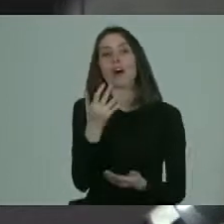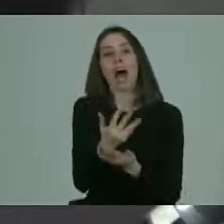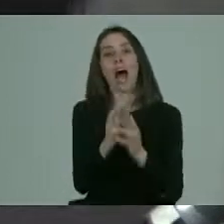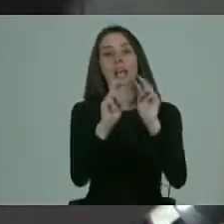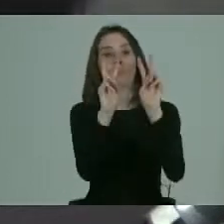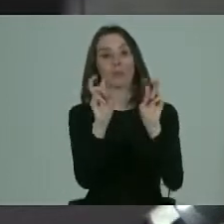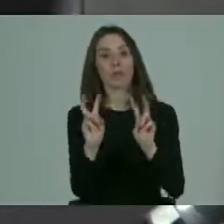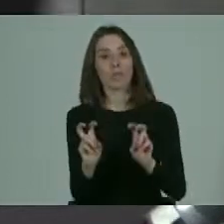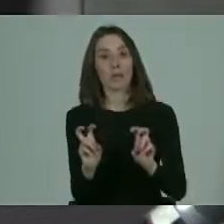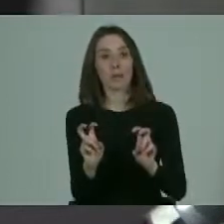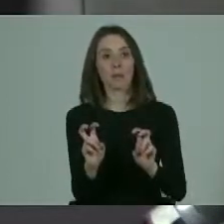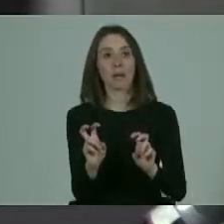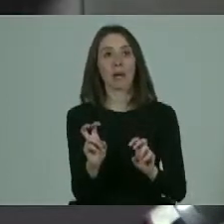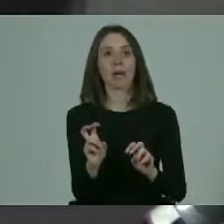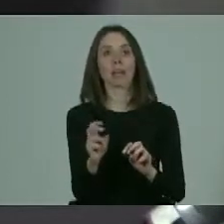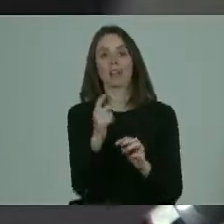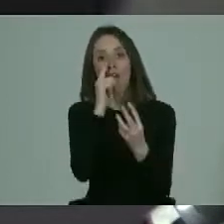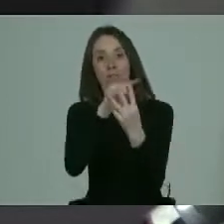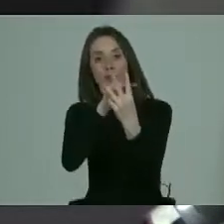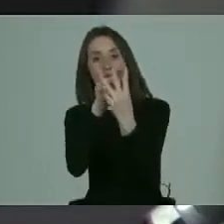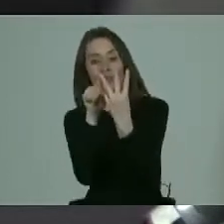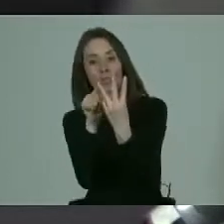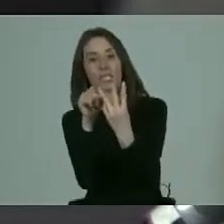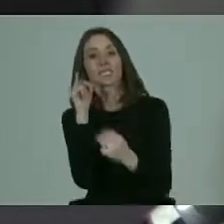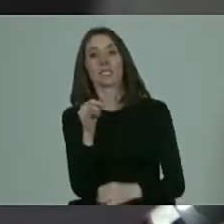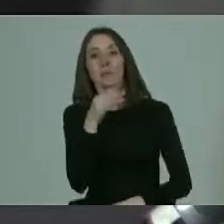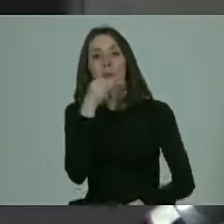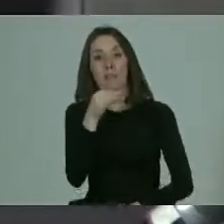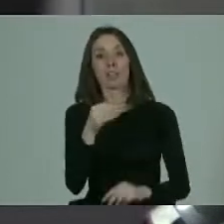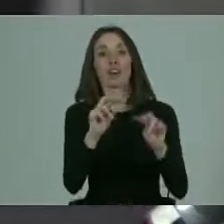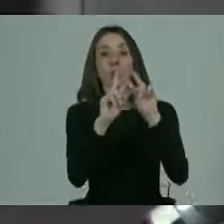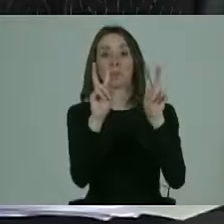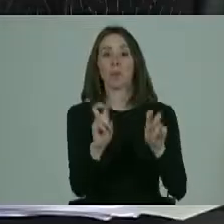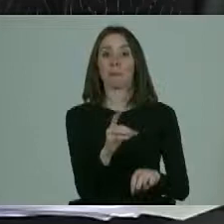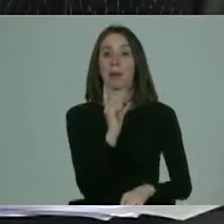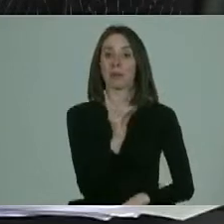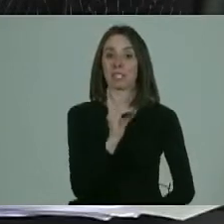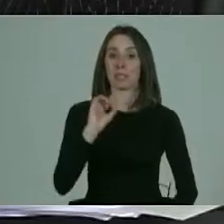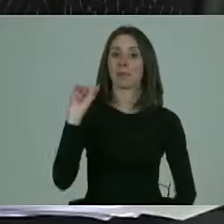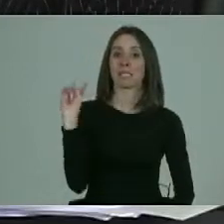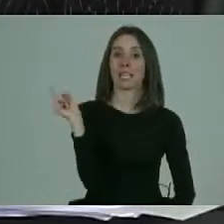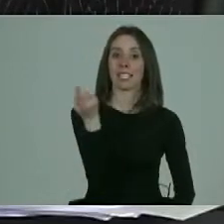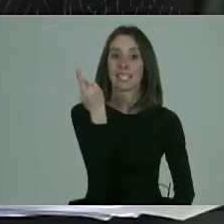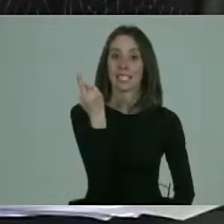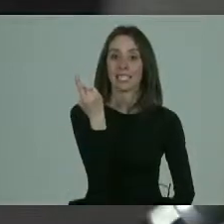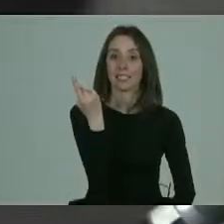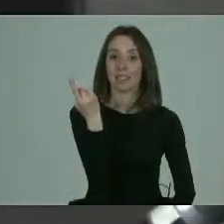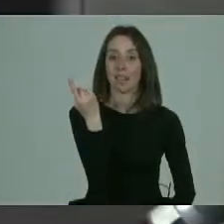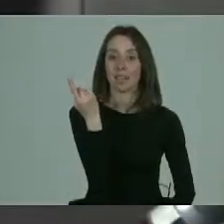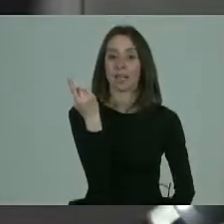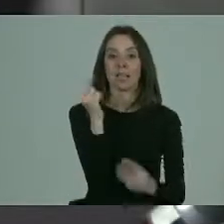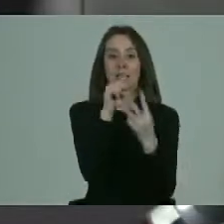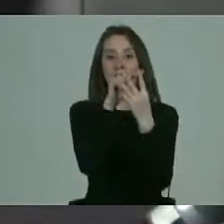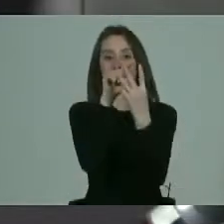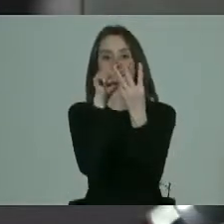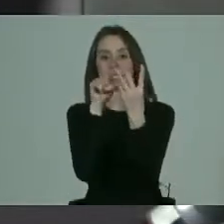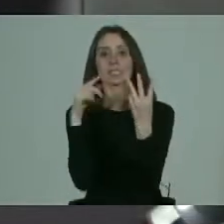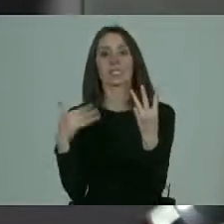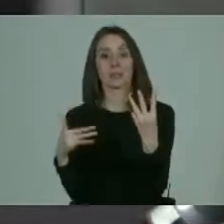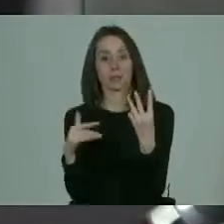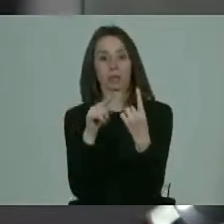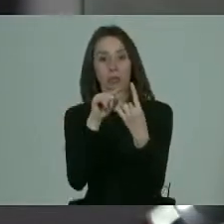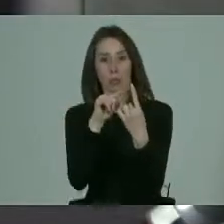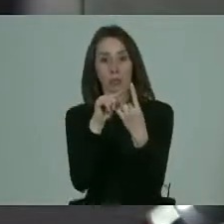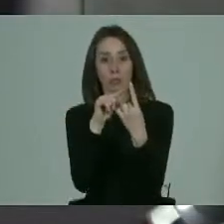que son, lo veo en trilogía, siempre he dicho que este tema de la discapacidad en general hay tres puntos importantes,